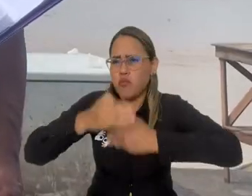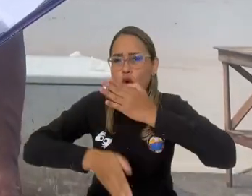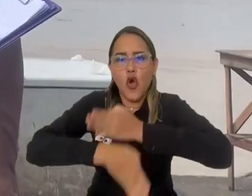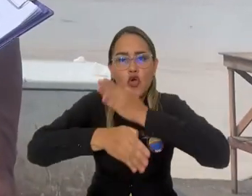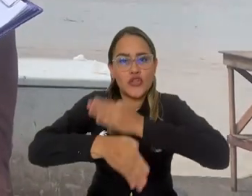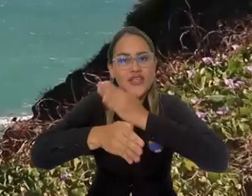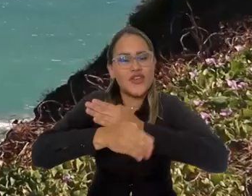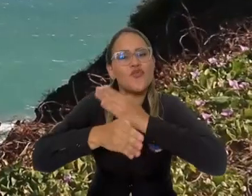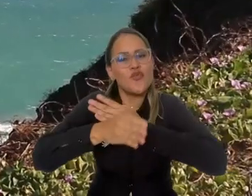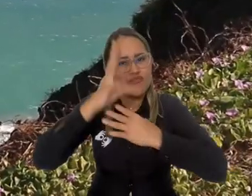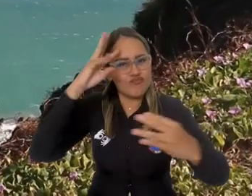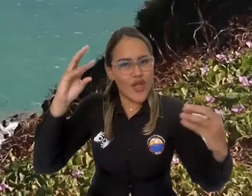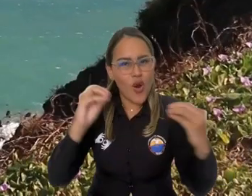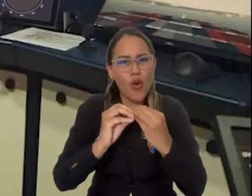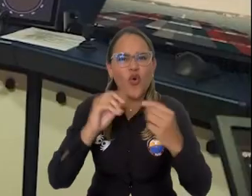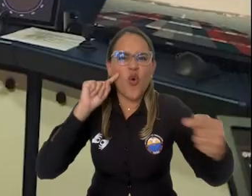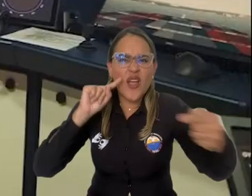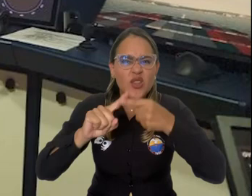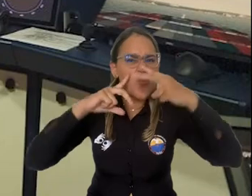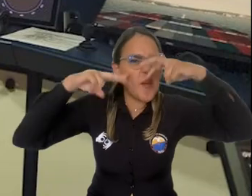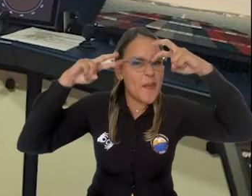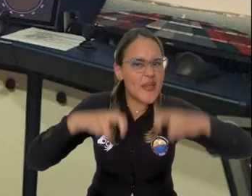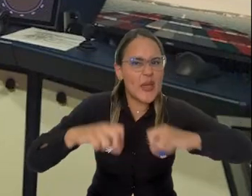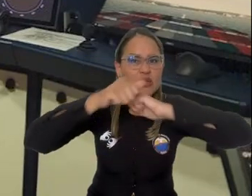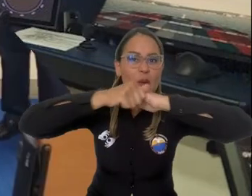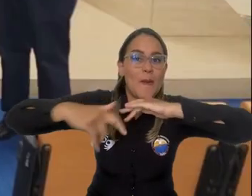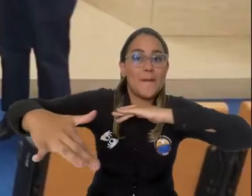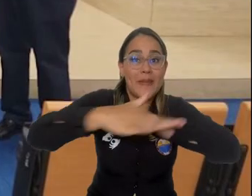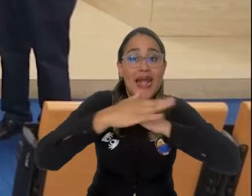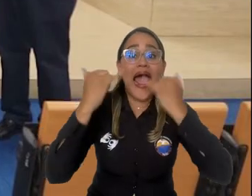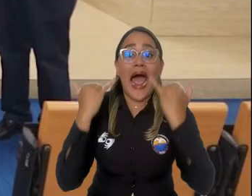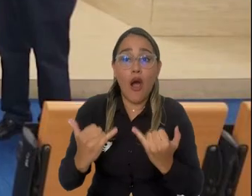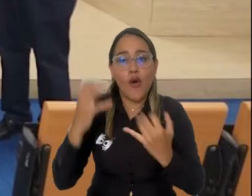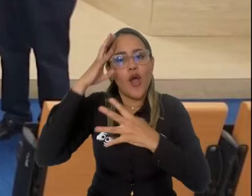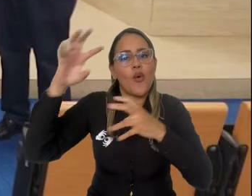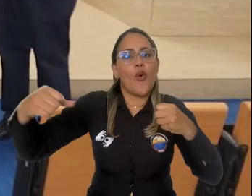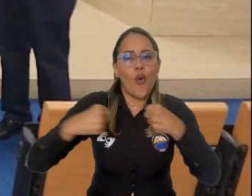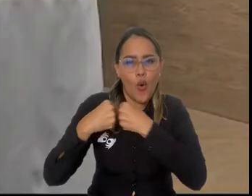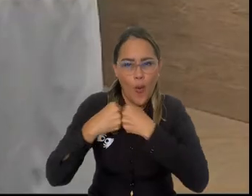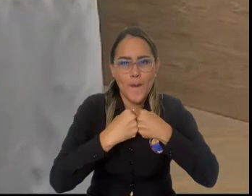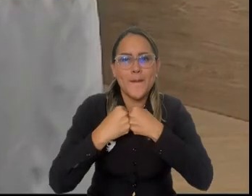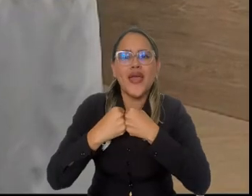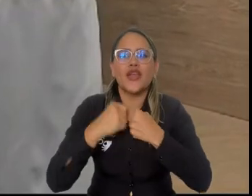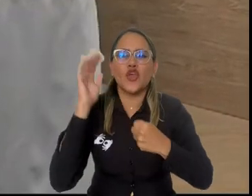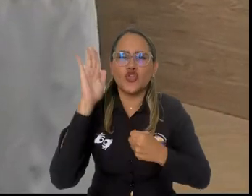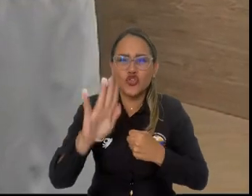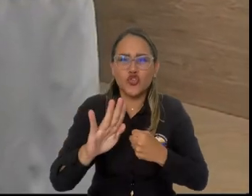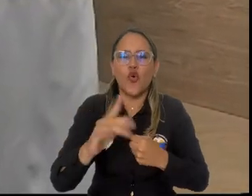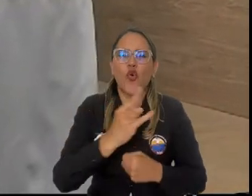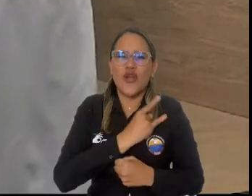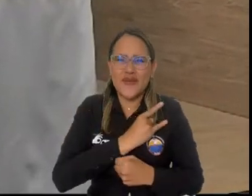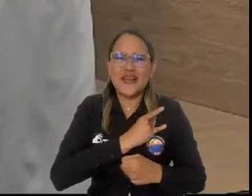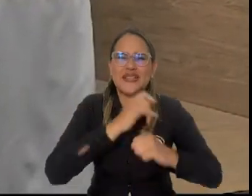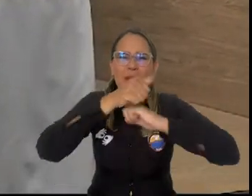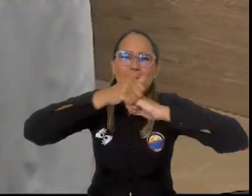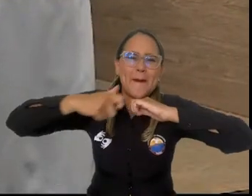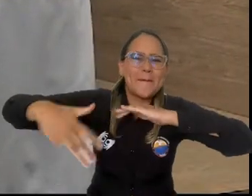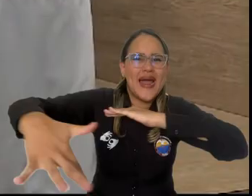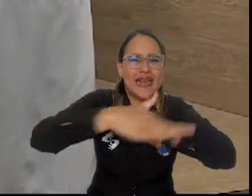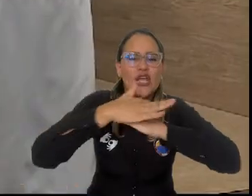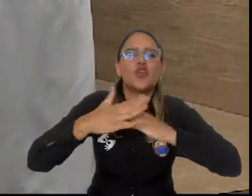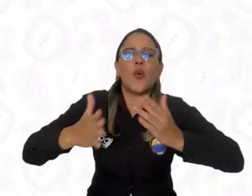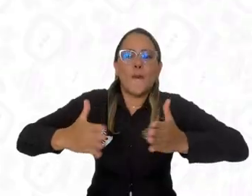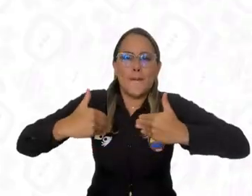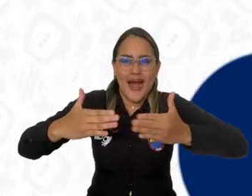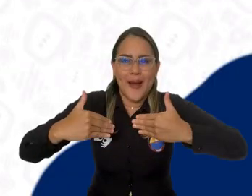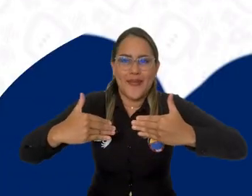en pro de la investigación marítima, esta vez con la firma del Convenio Marco de Cooperación con la Universidad Marítima Internacional de Panamá,